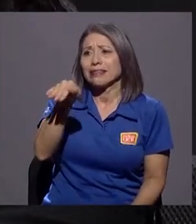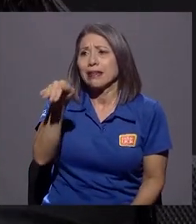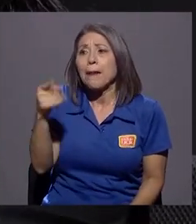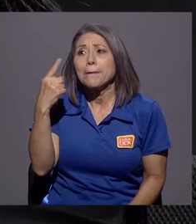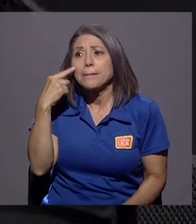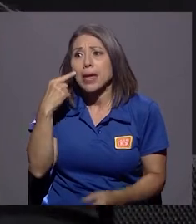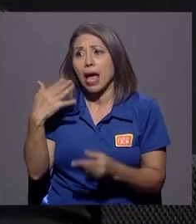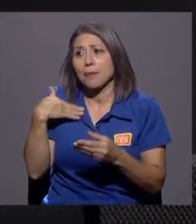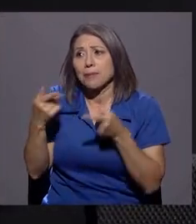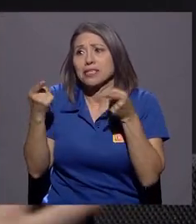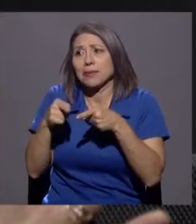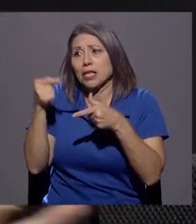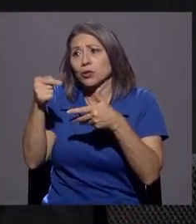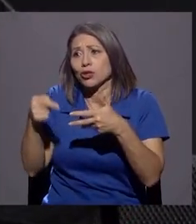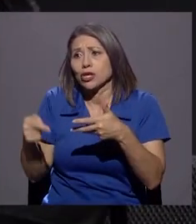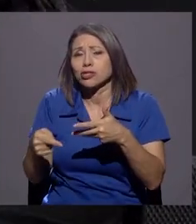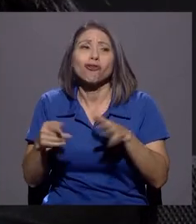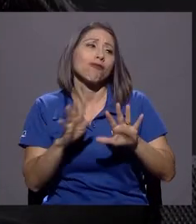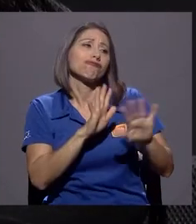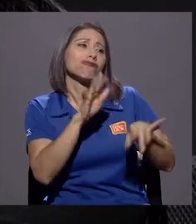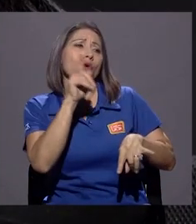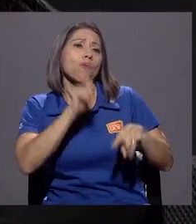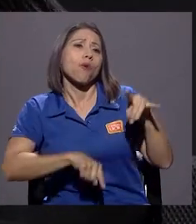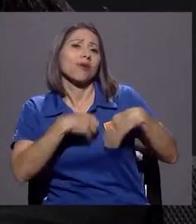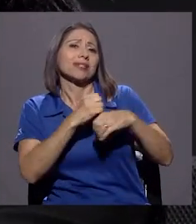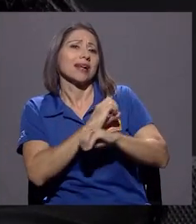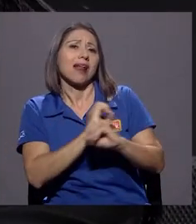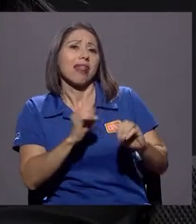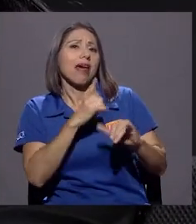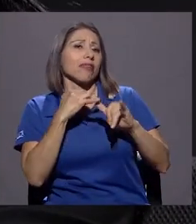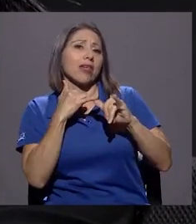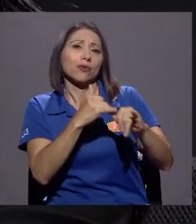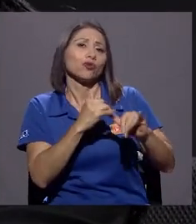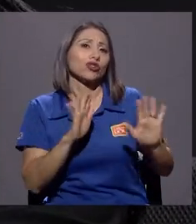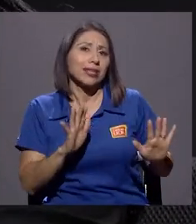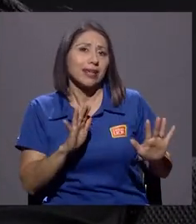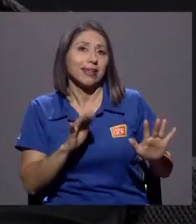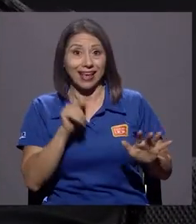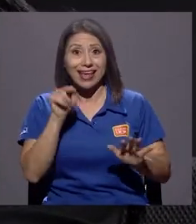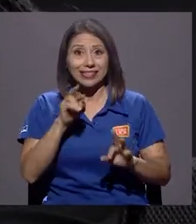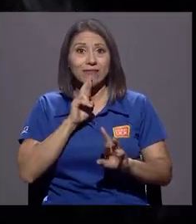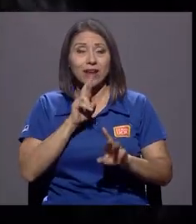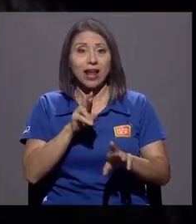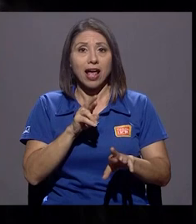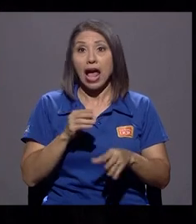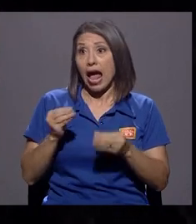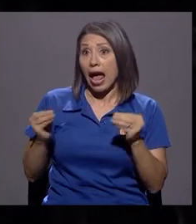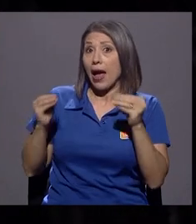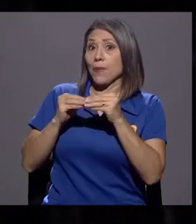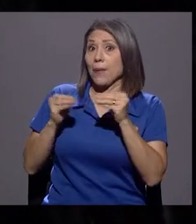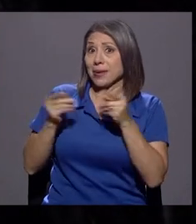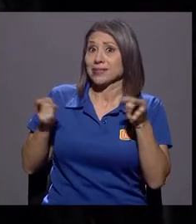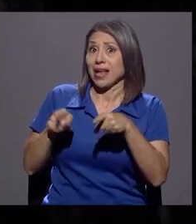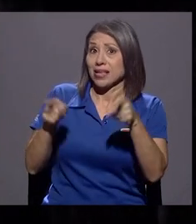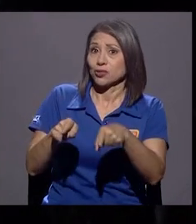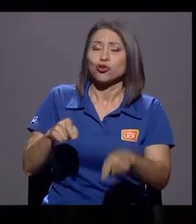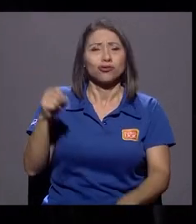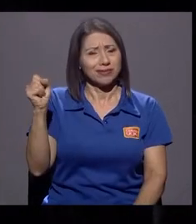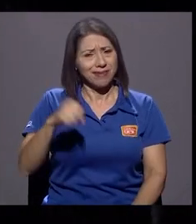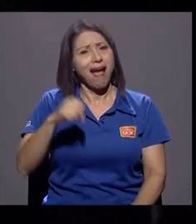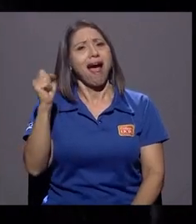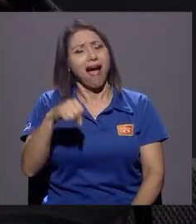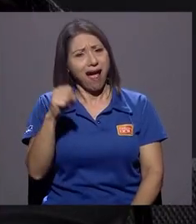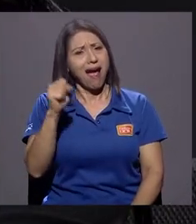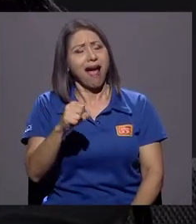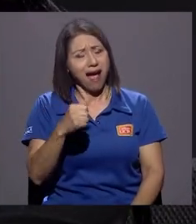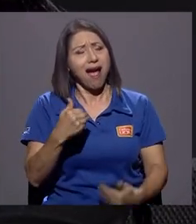esferas, y me dijeron, no puedo hacer nada. Denuncie, esa fue la respuesta. ¿Habrán otros casos? Claro que los hay, claro que los